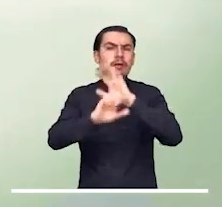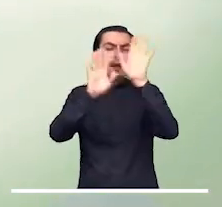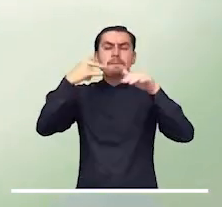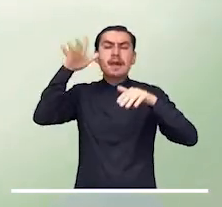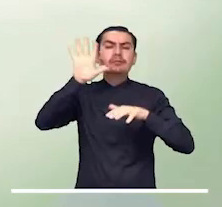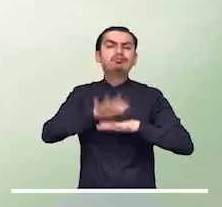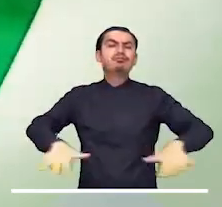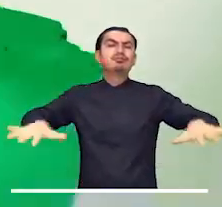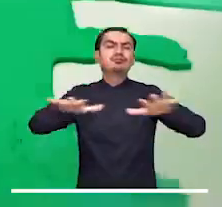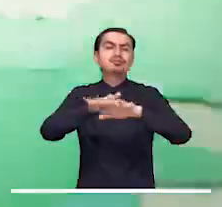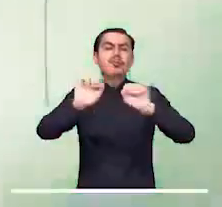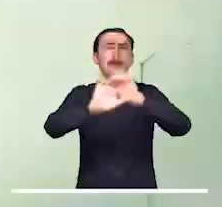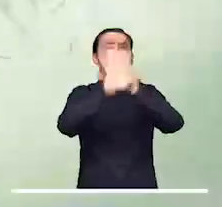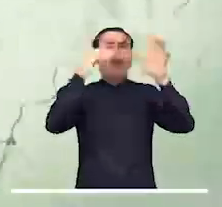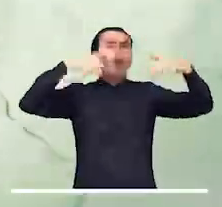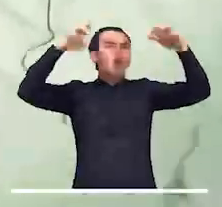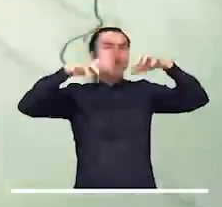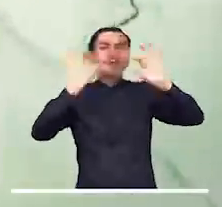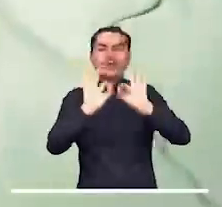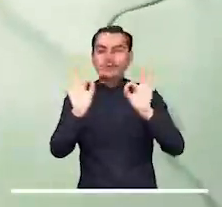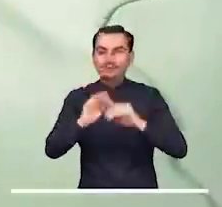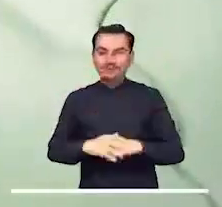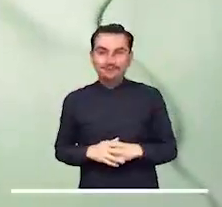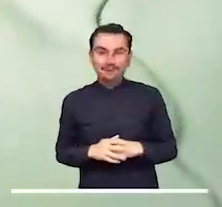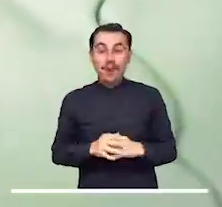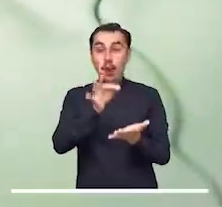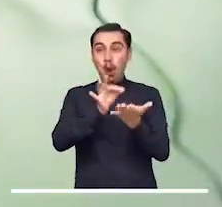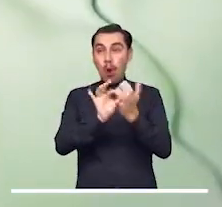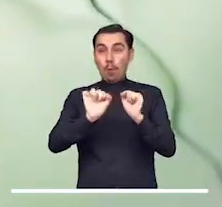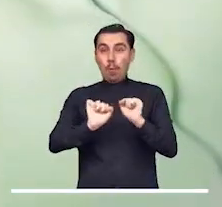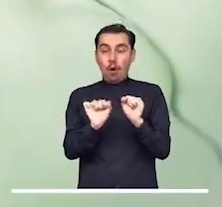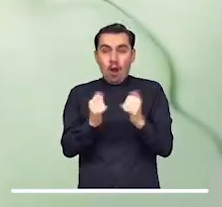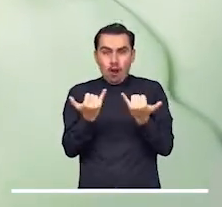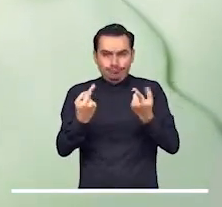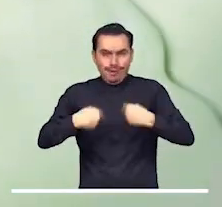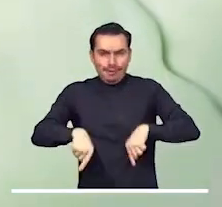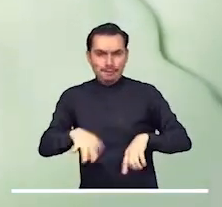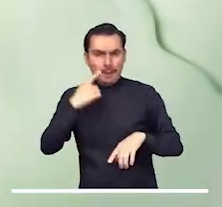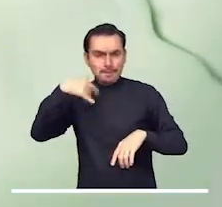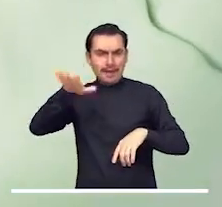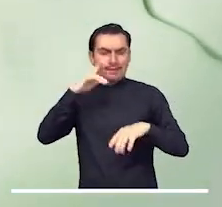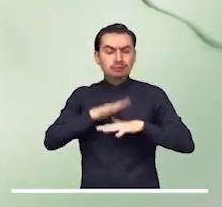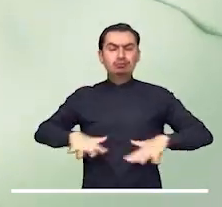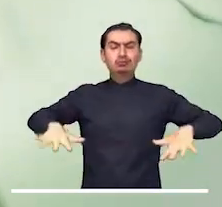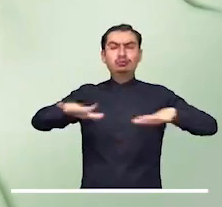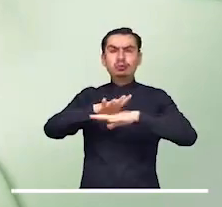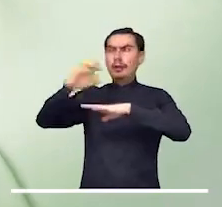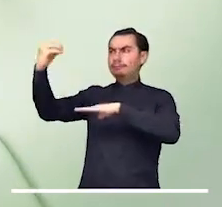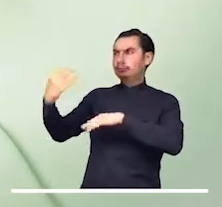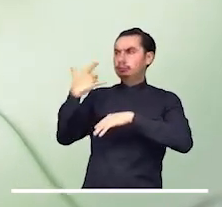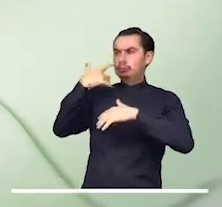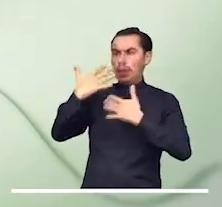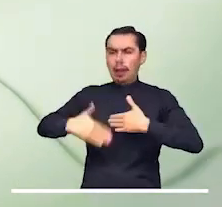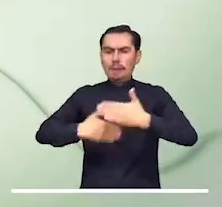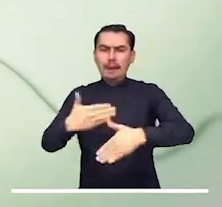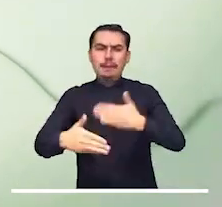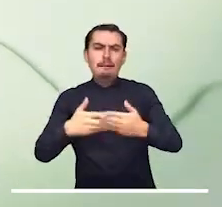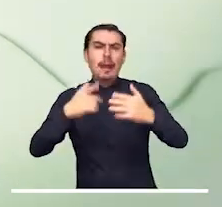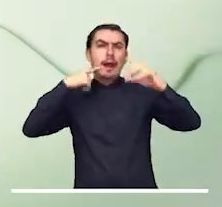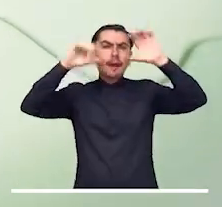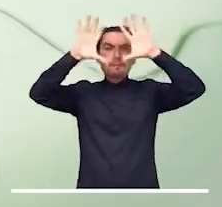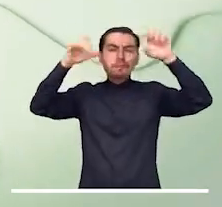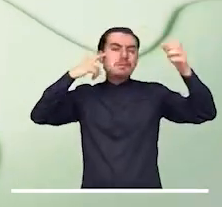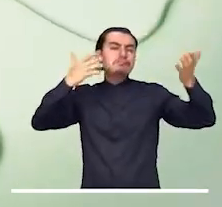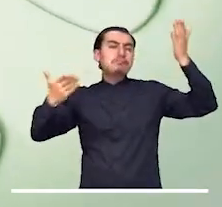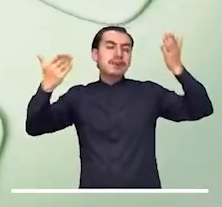una mañana sin lluvias. También la capital estaría bajo la influencia del tiempo seco, por lo demás se estima nubosidad